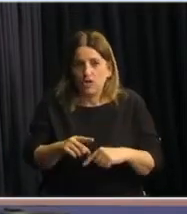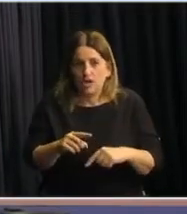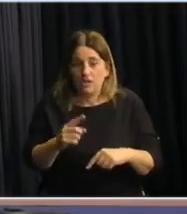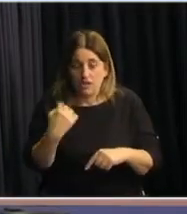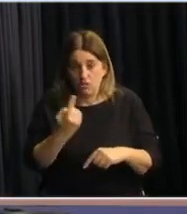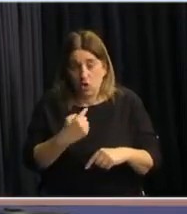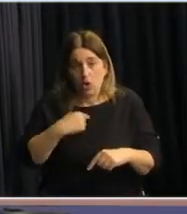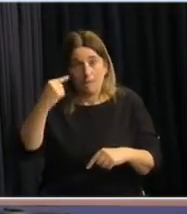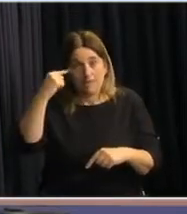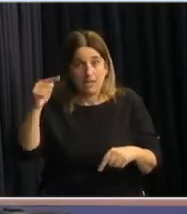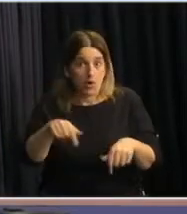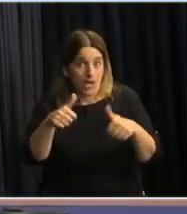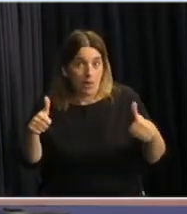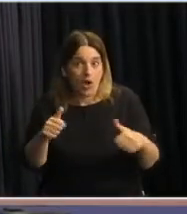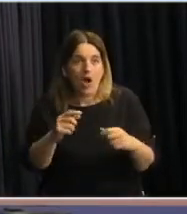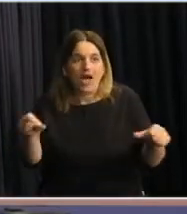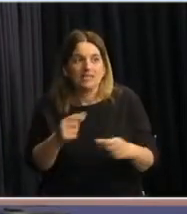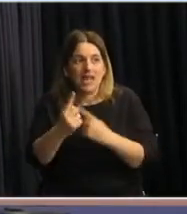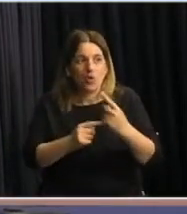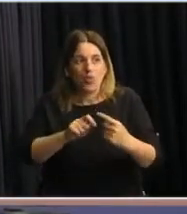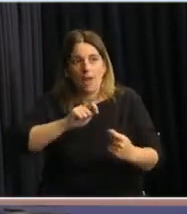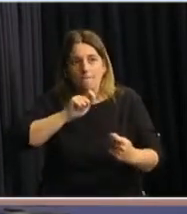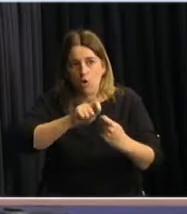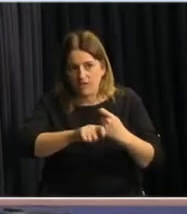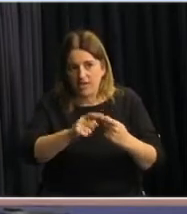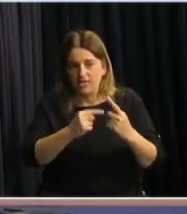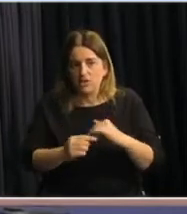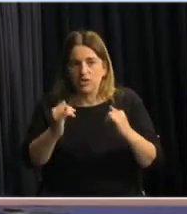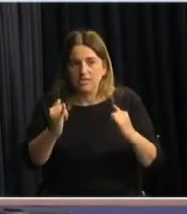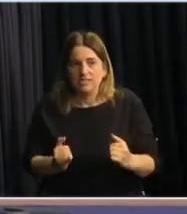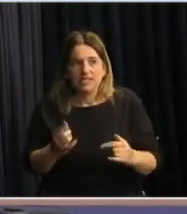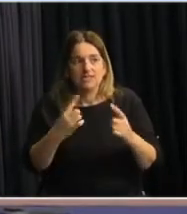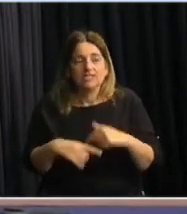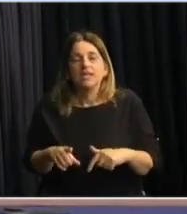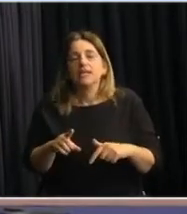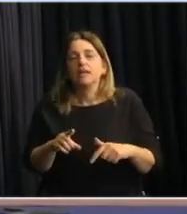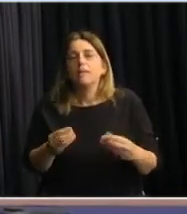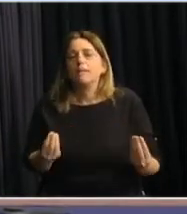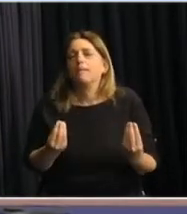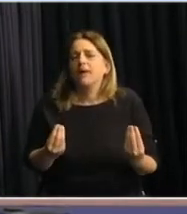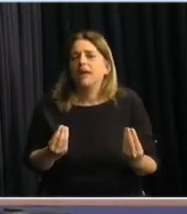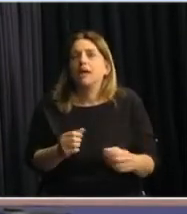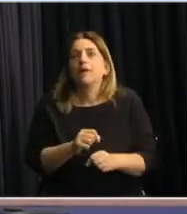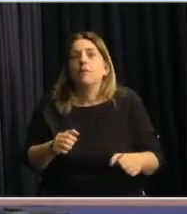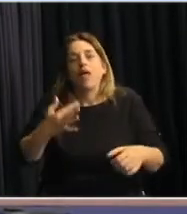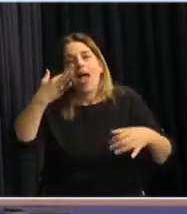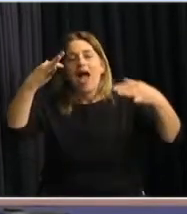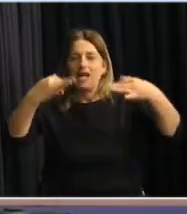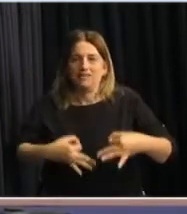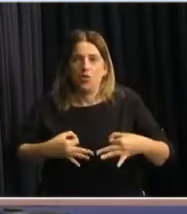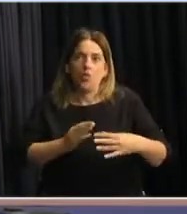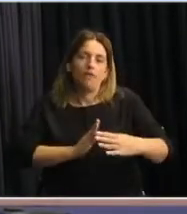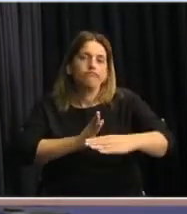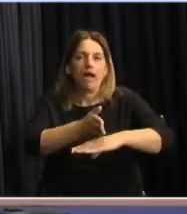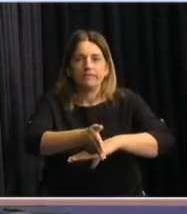era bueno realizar algunas modificaciones en el plan original de manera de garantizar el